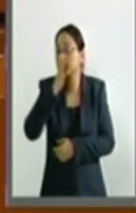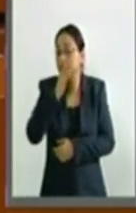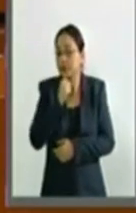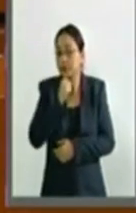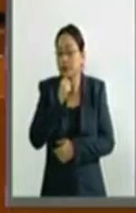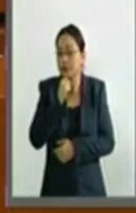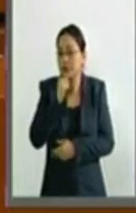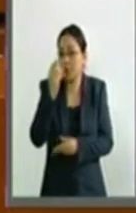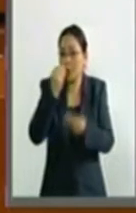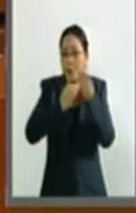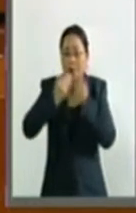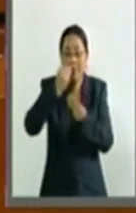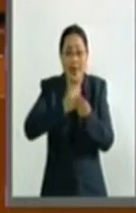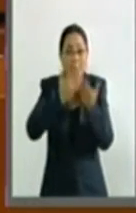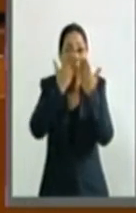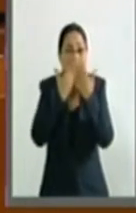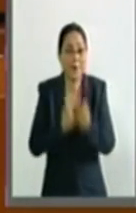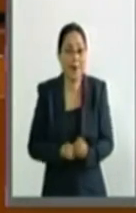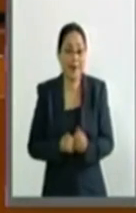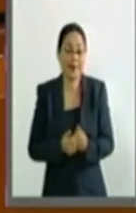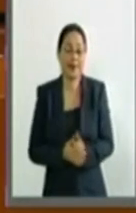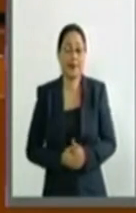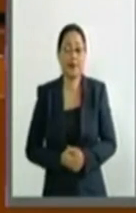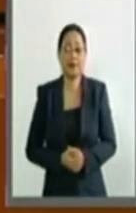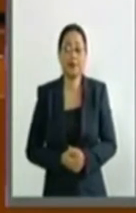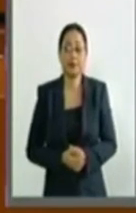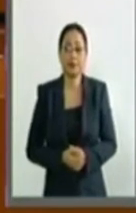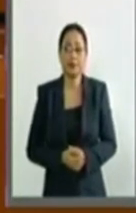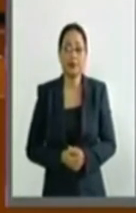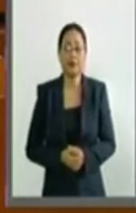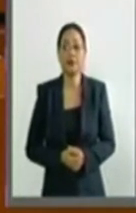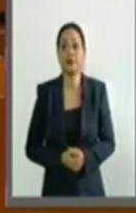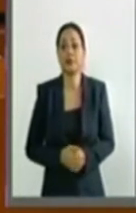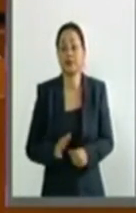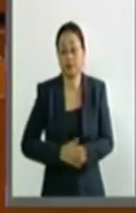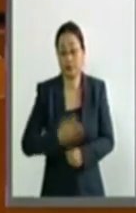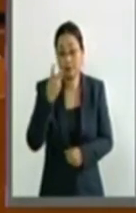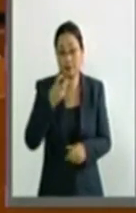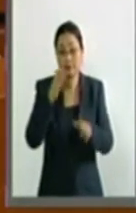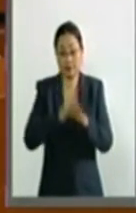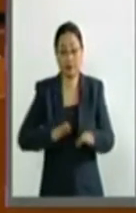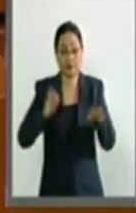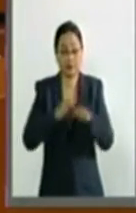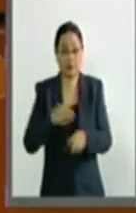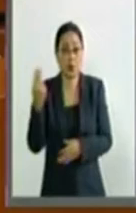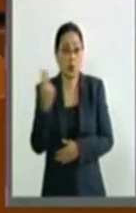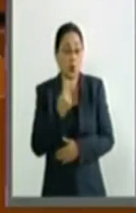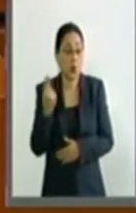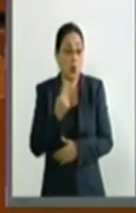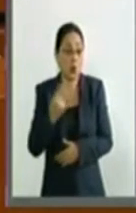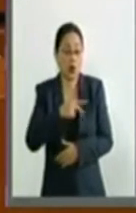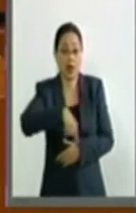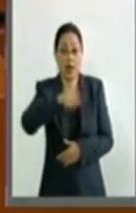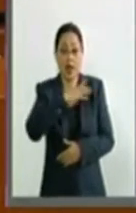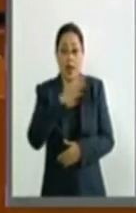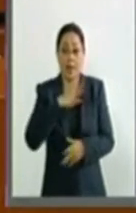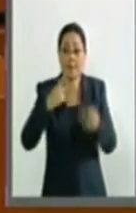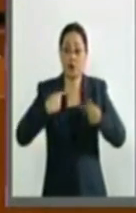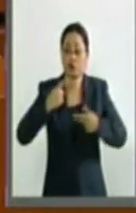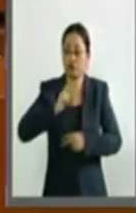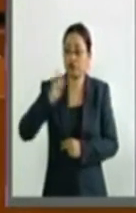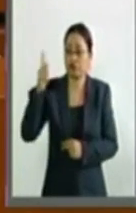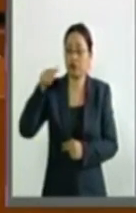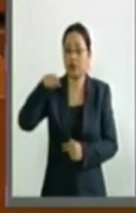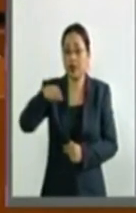un pan de alimento. Y para ello es necesario y nos apremia que haya gente profesional también